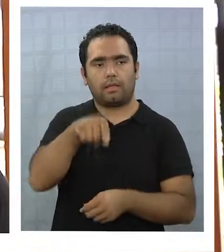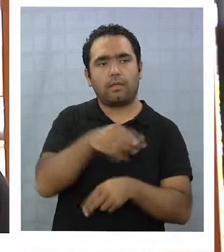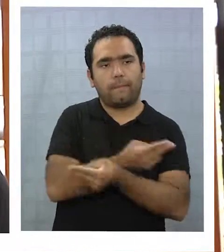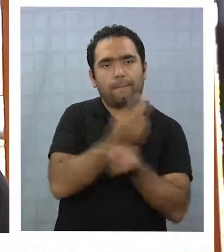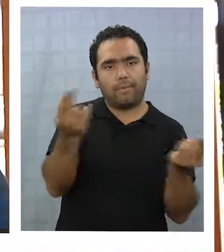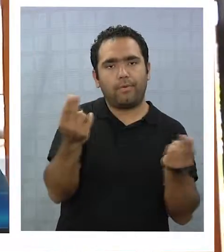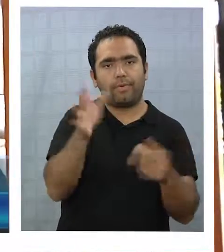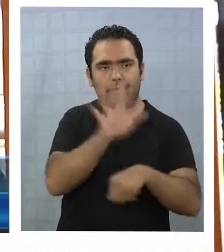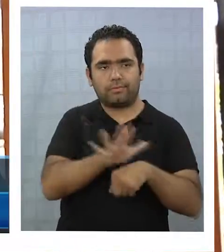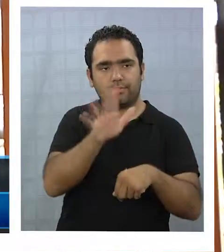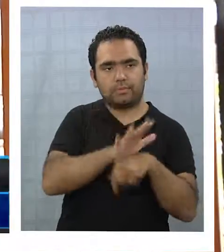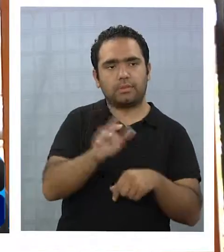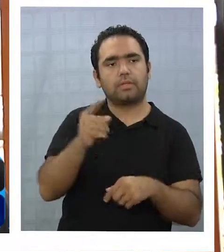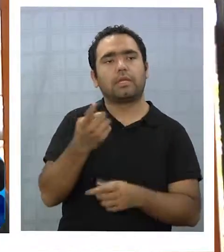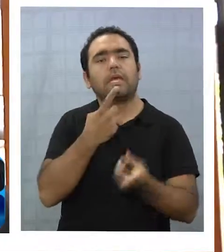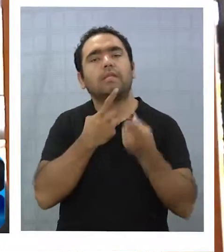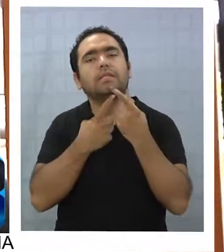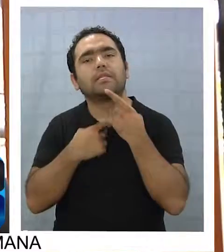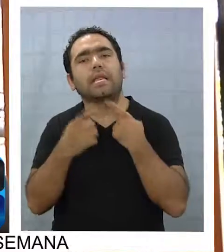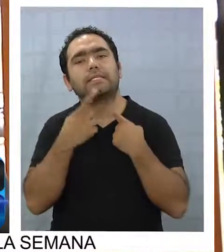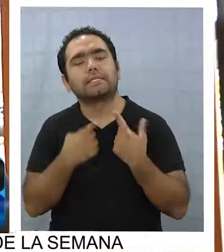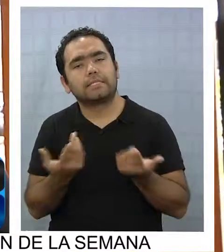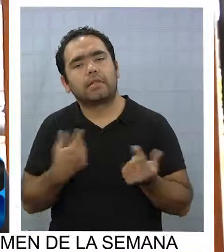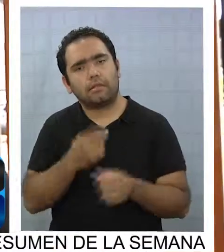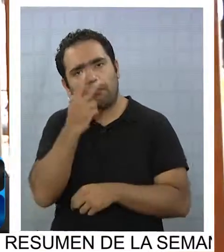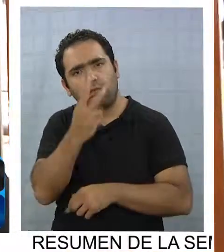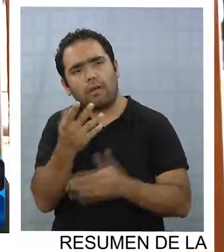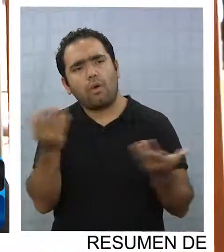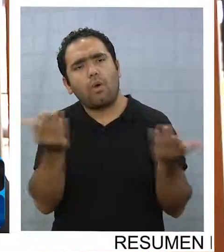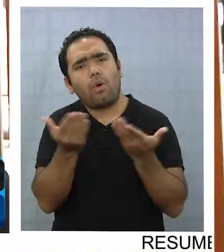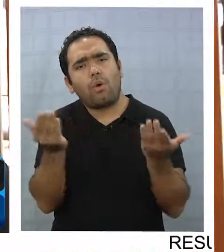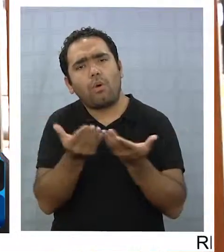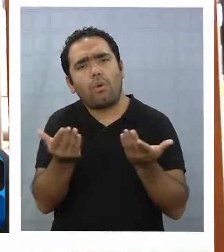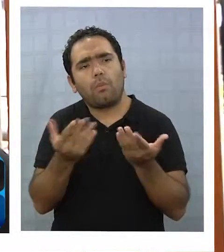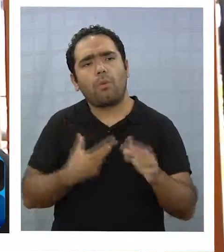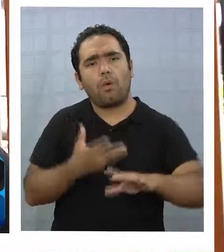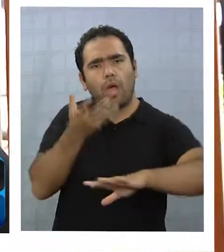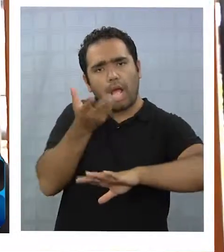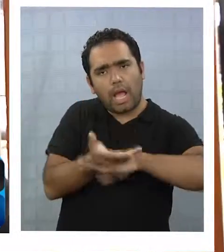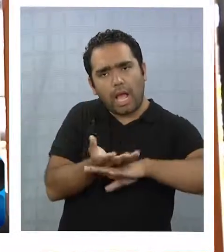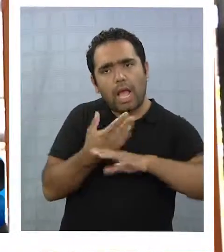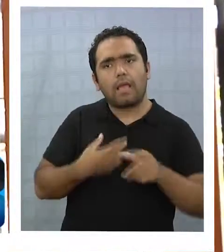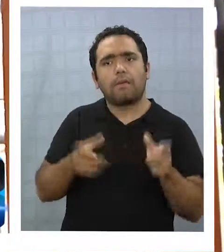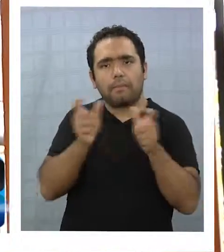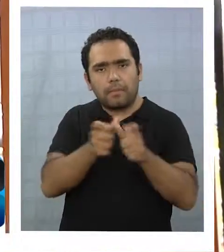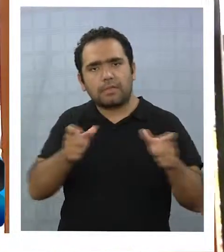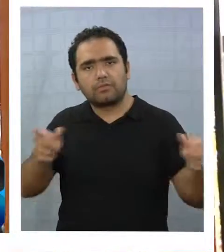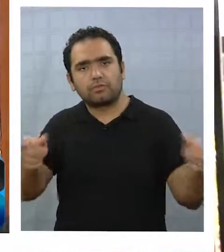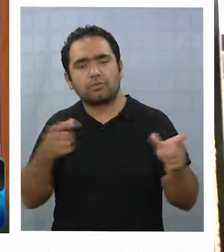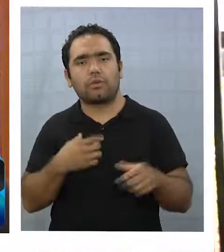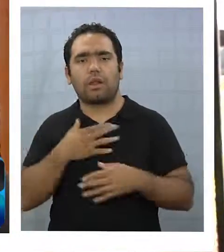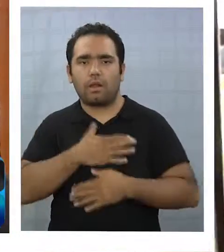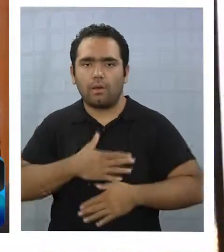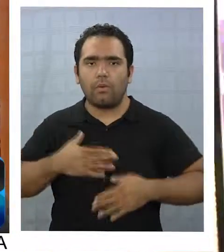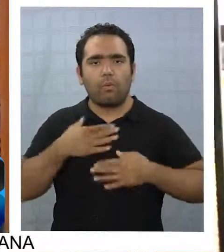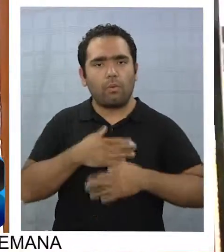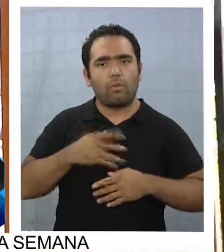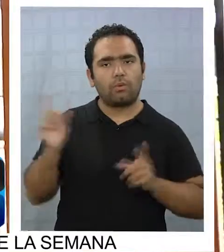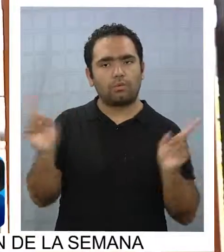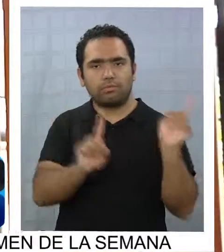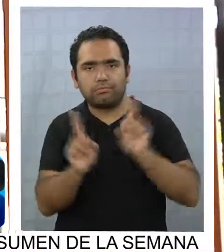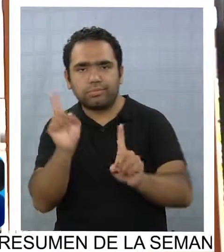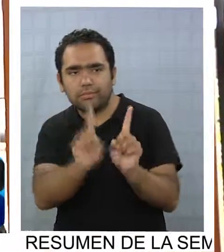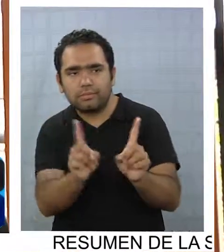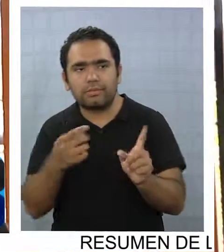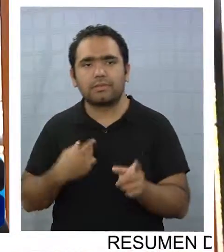y ha sido súper interesante ver cómo existen todos los seguidores de Tierra Lampo, escondidos en las sombras de